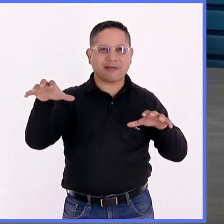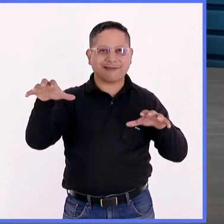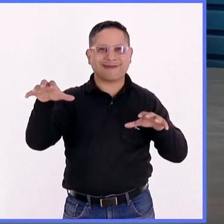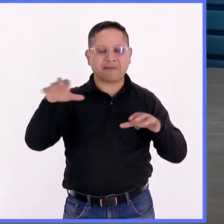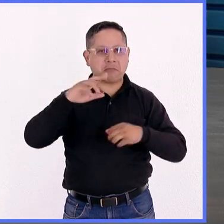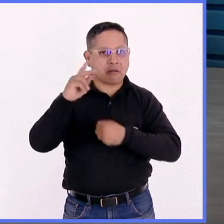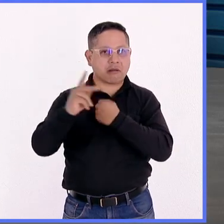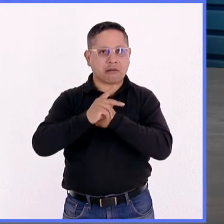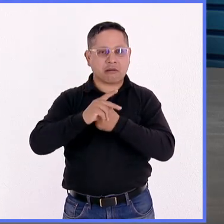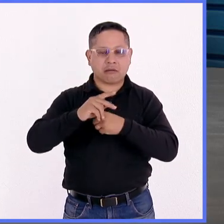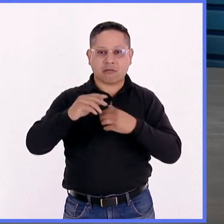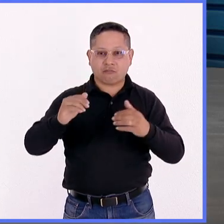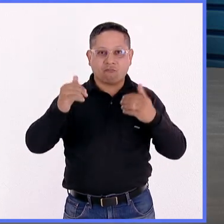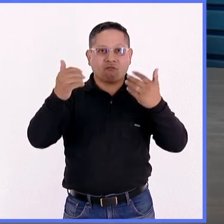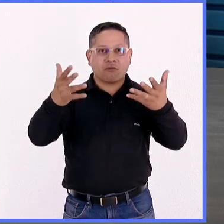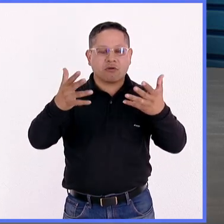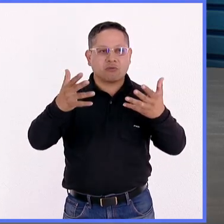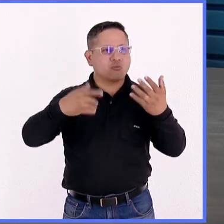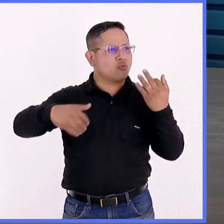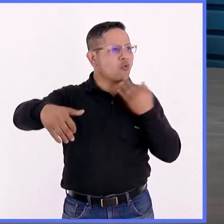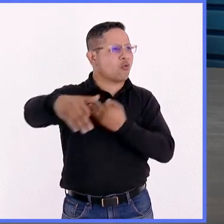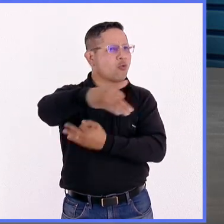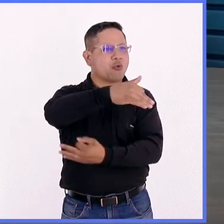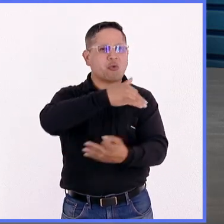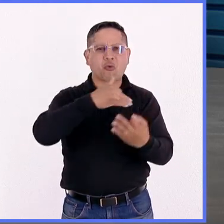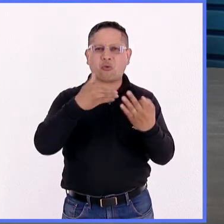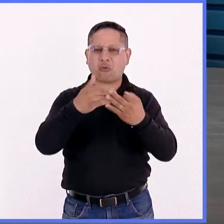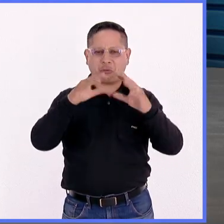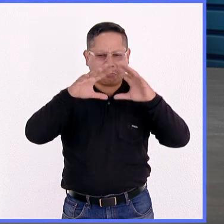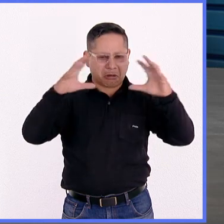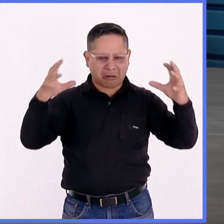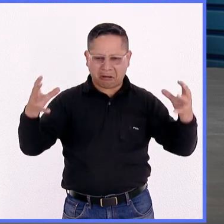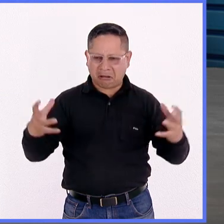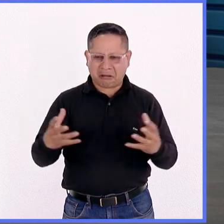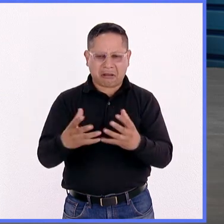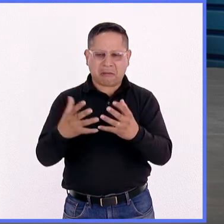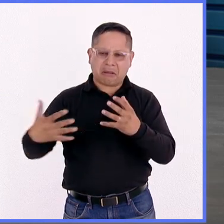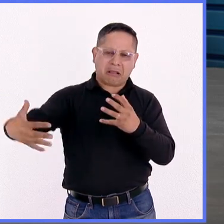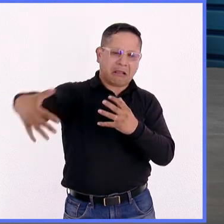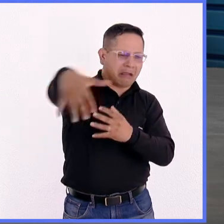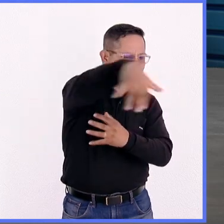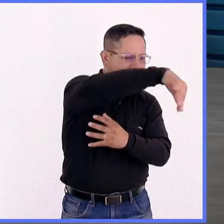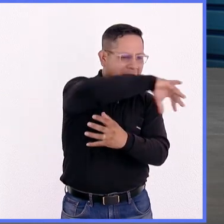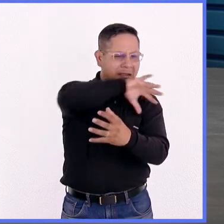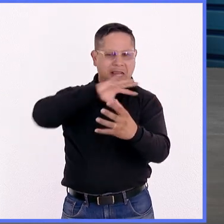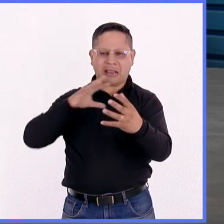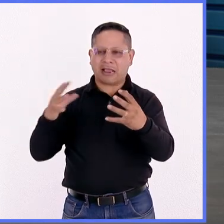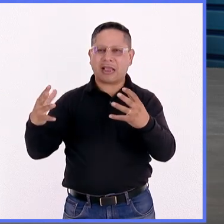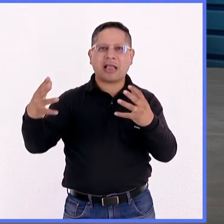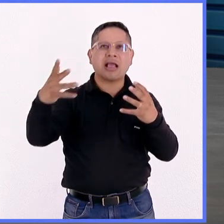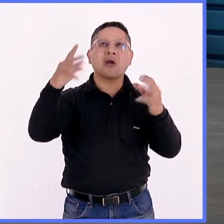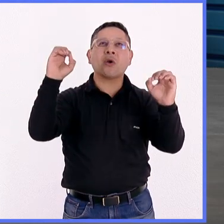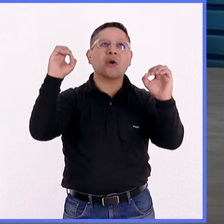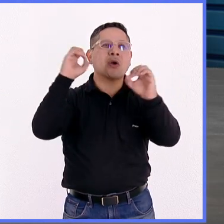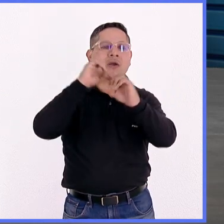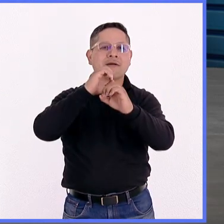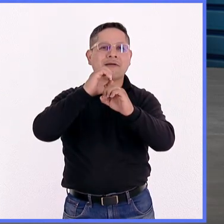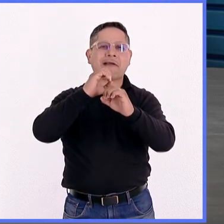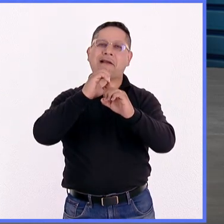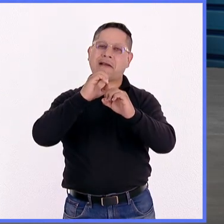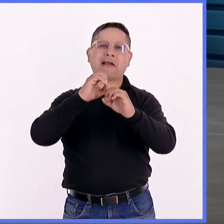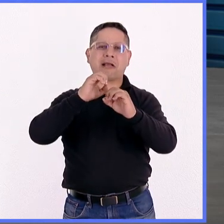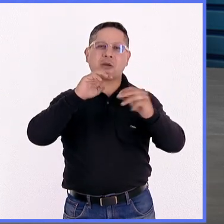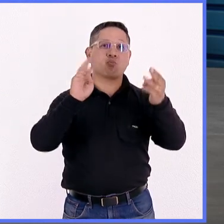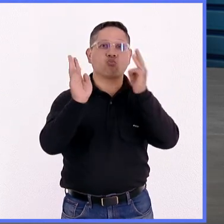si hay algo que tenemos todos en la Tierra en común es que nos rodea el espacio. No hay más que decir. Lo decidimos lanzar de tipo